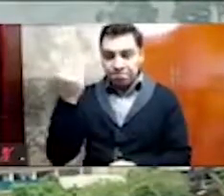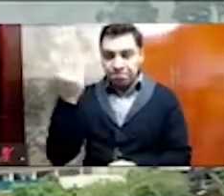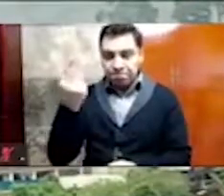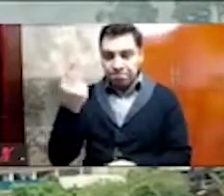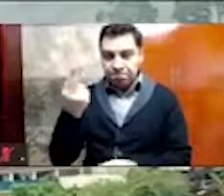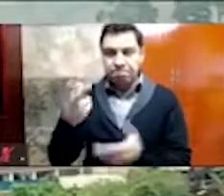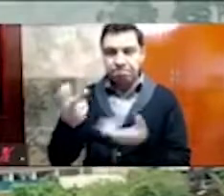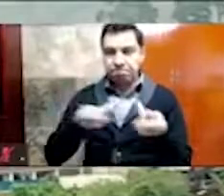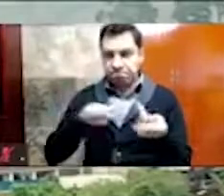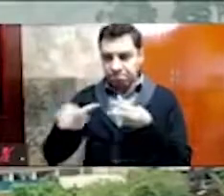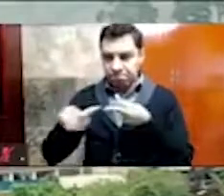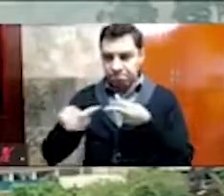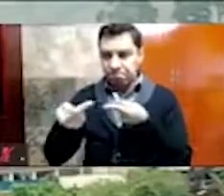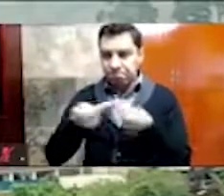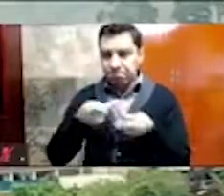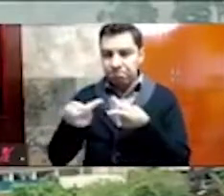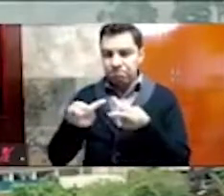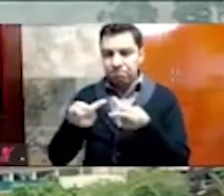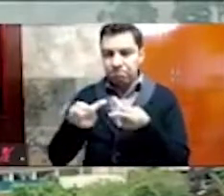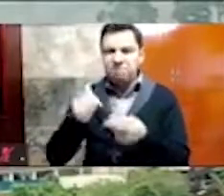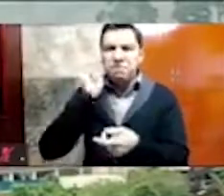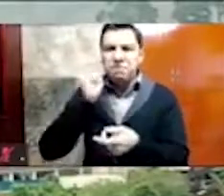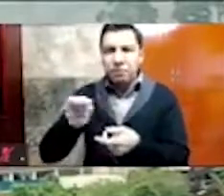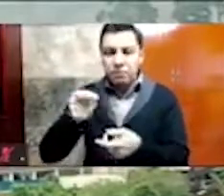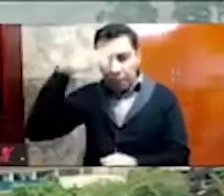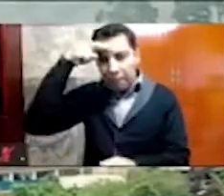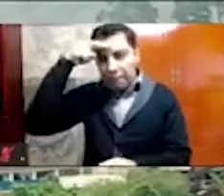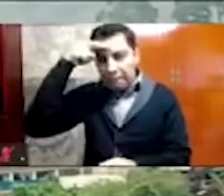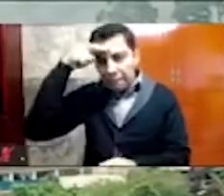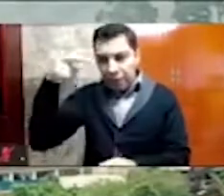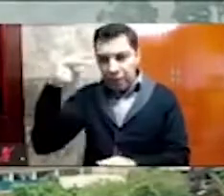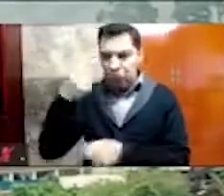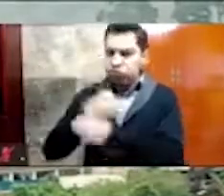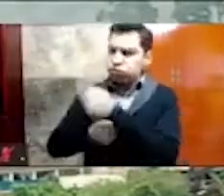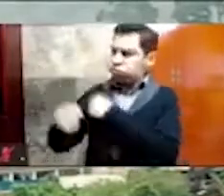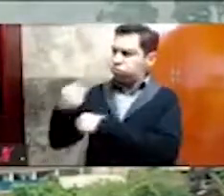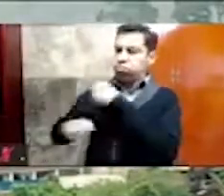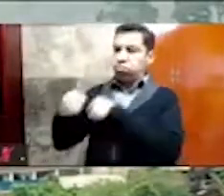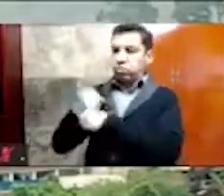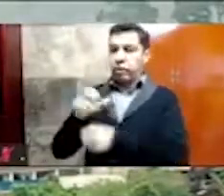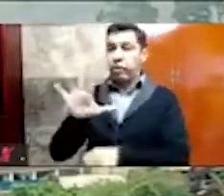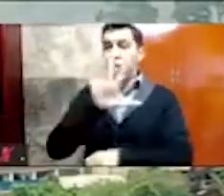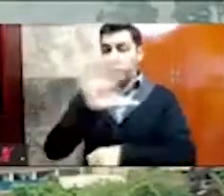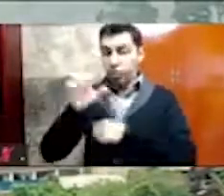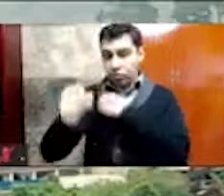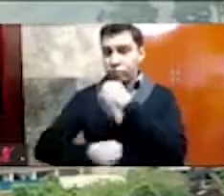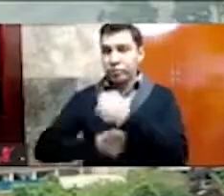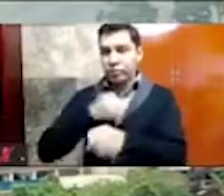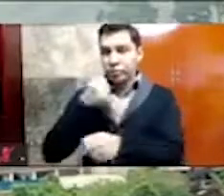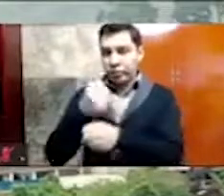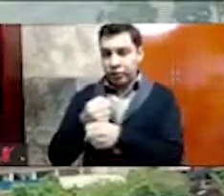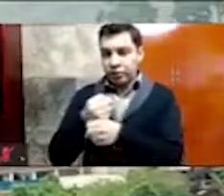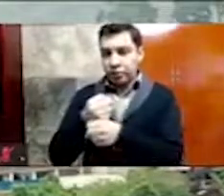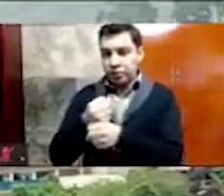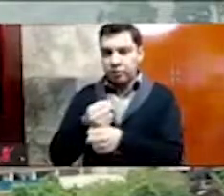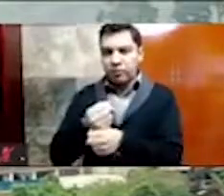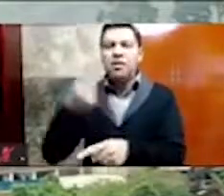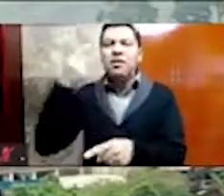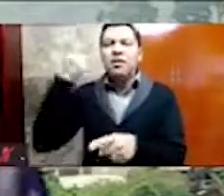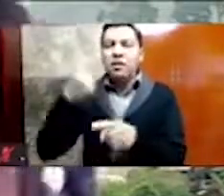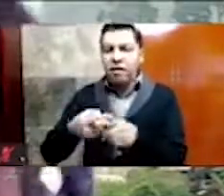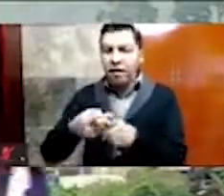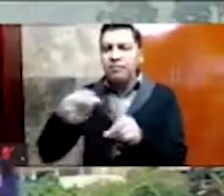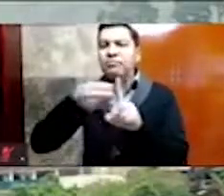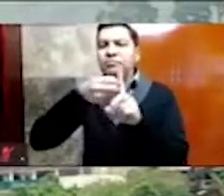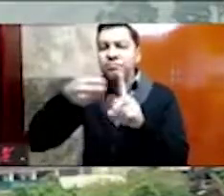México 500 años ha sido preparado por Cultura UNAM y responde a la convocatoria del doctor Enrique Enrique Grauegui,